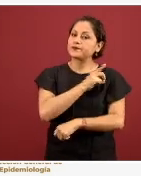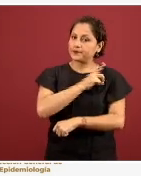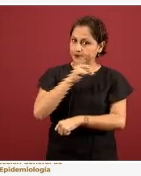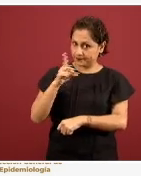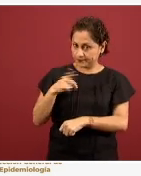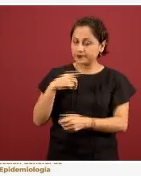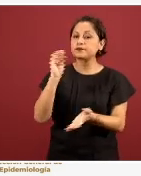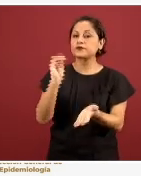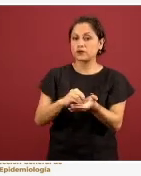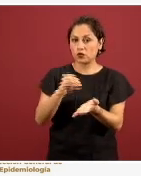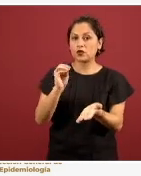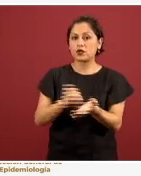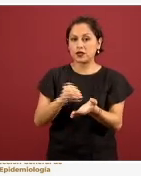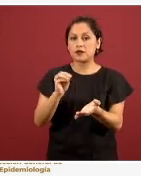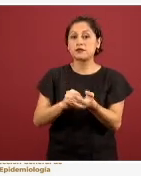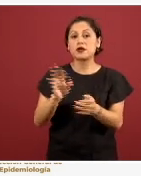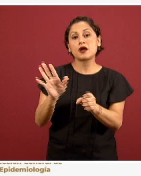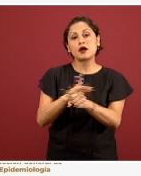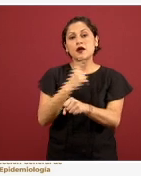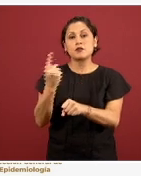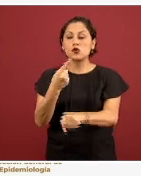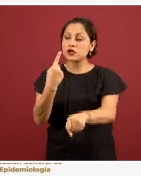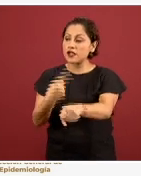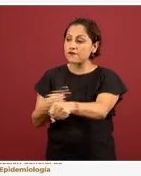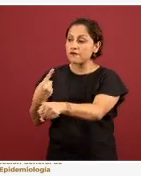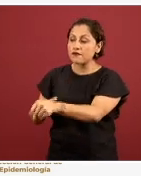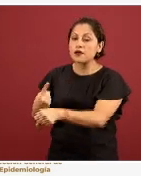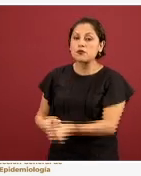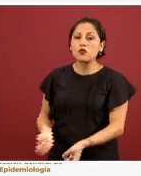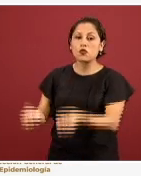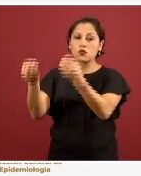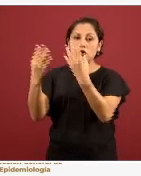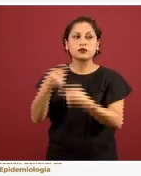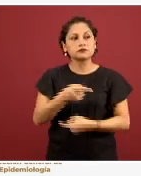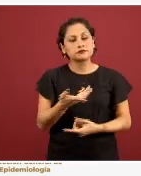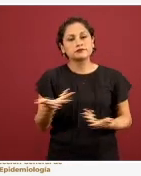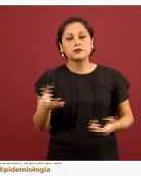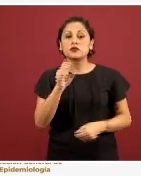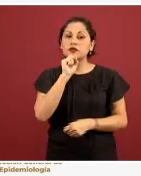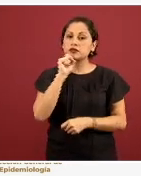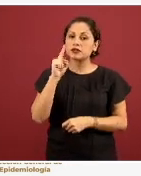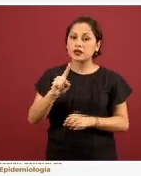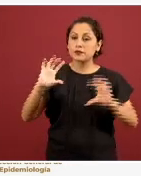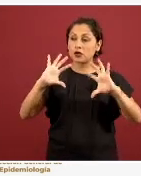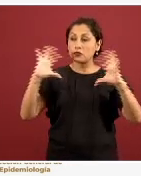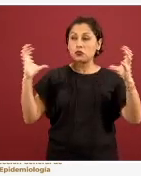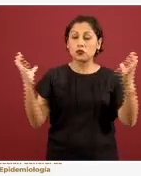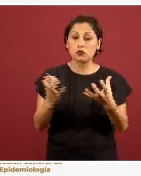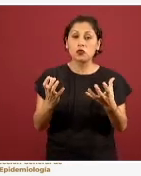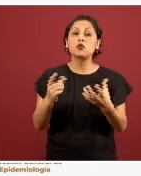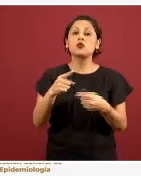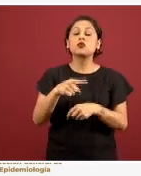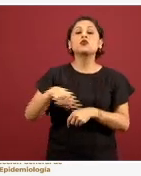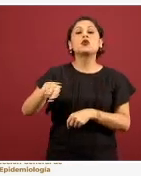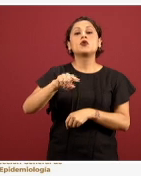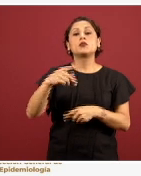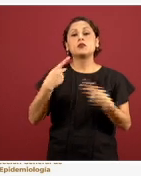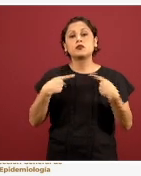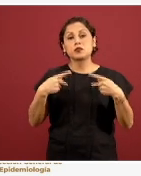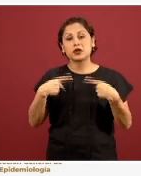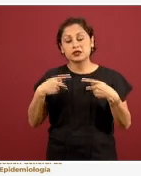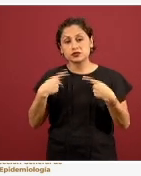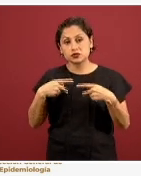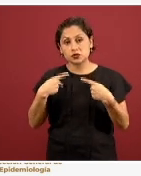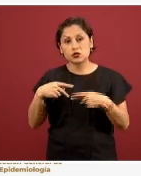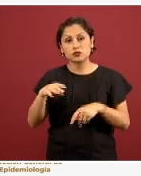al total de casos que se han confirmado. Igualmente, la tasa de letalidad global continúa incrementándose, aunque puntos